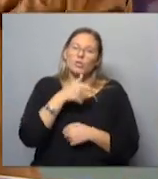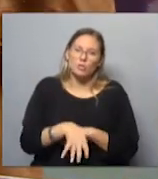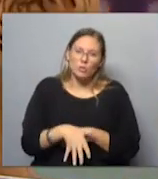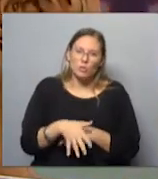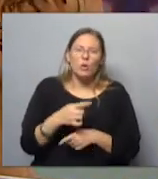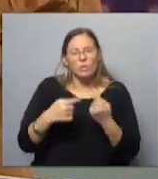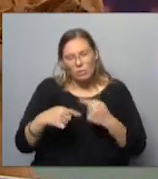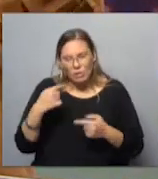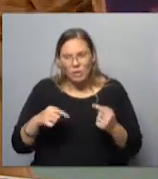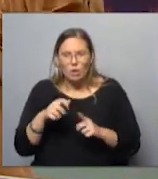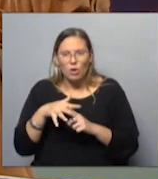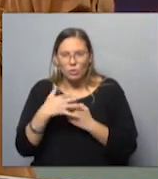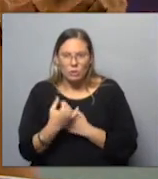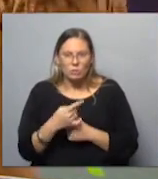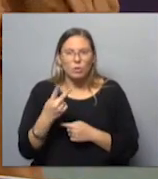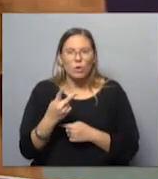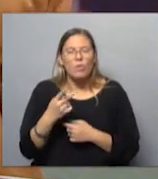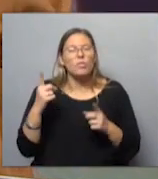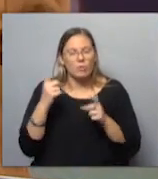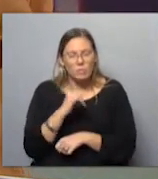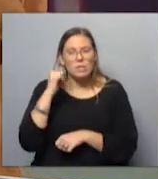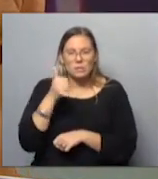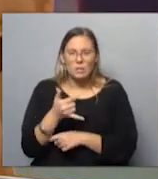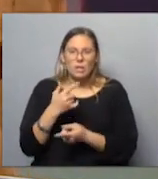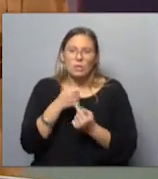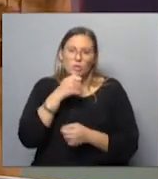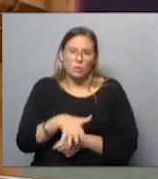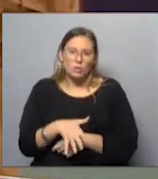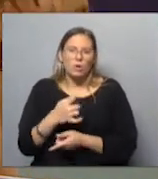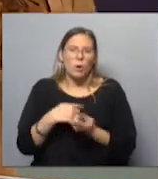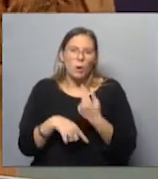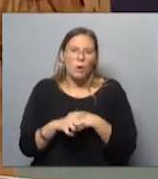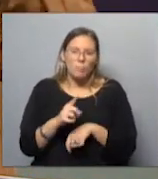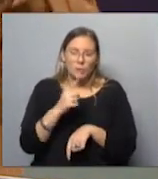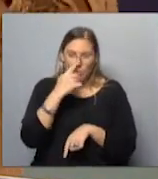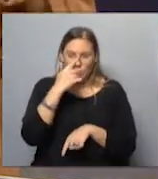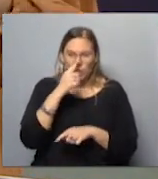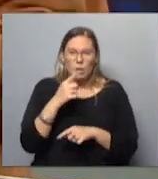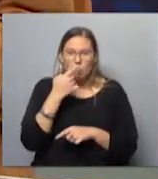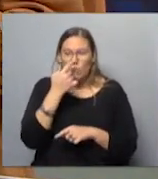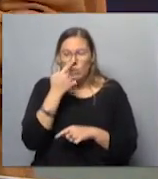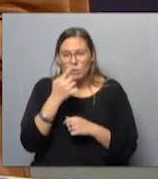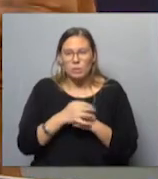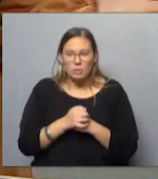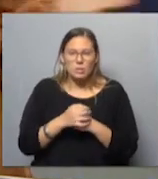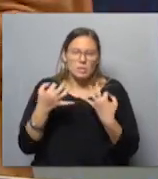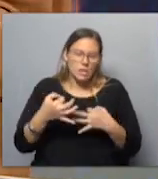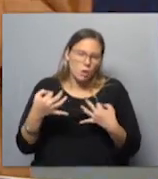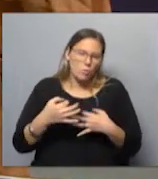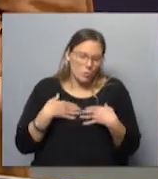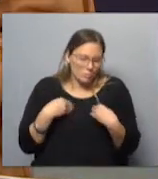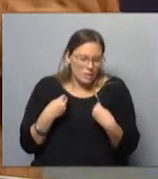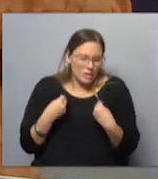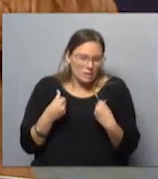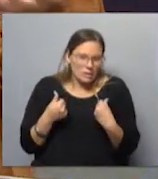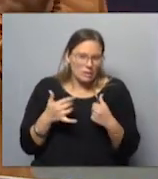tiene varios, dos contextos muy heavy, históricos ahí marcados, pero más allá de eso, seguro les va a tocar por